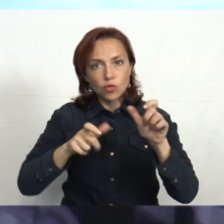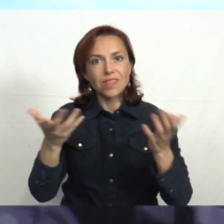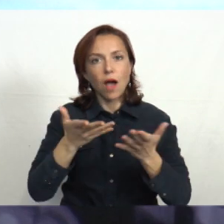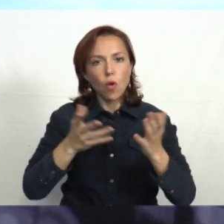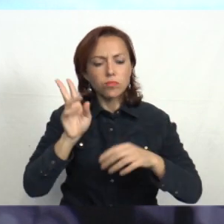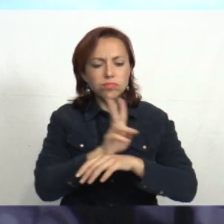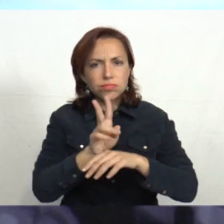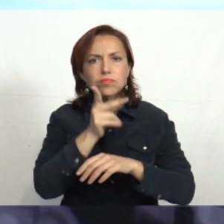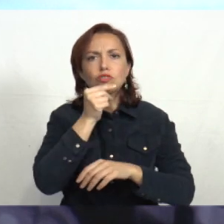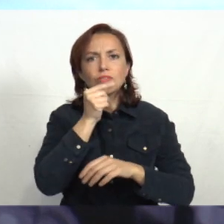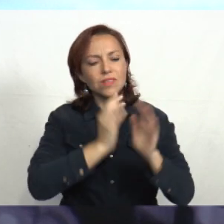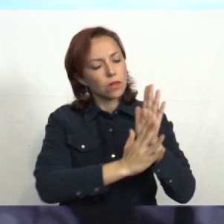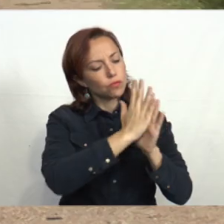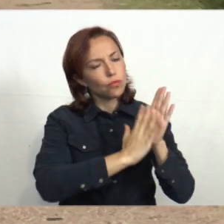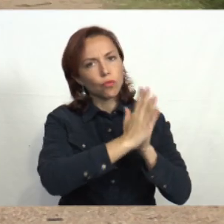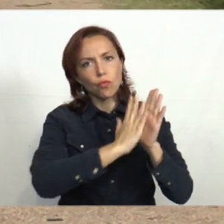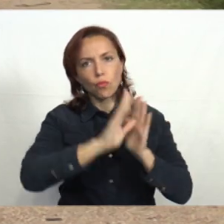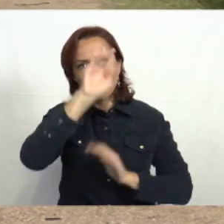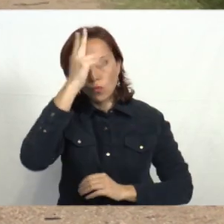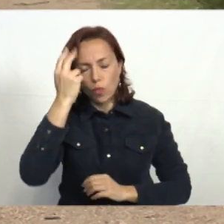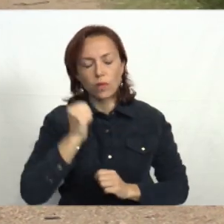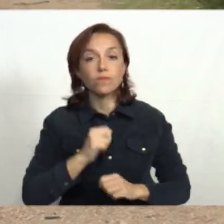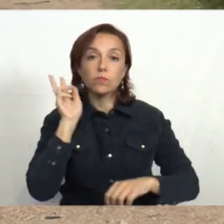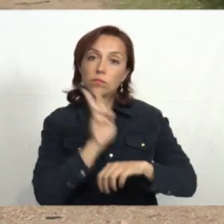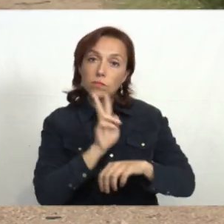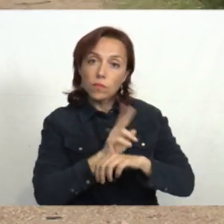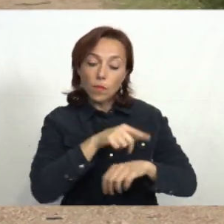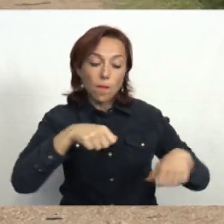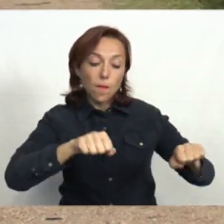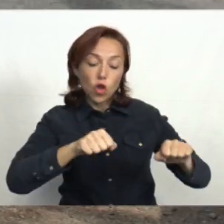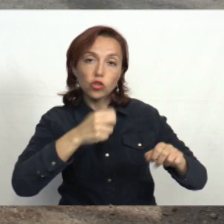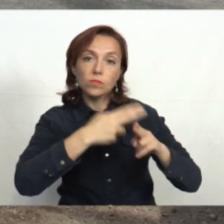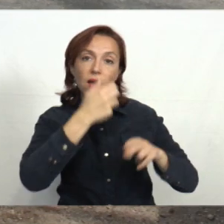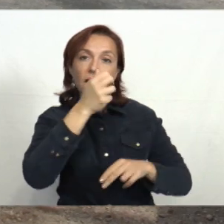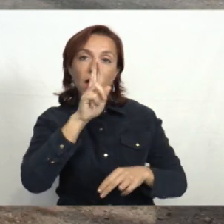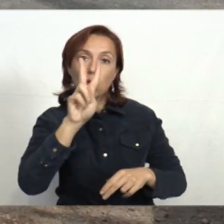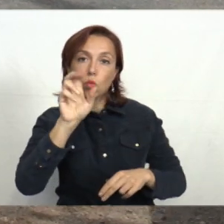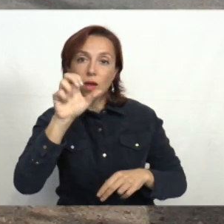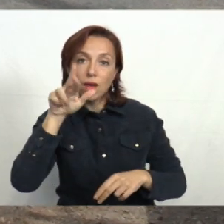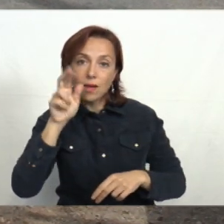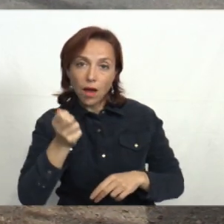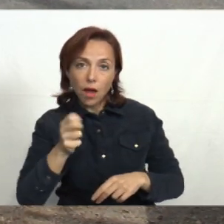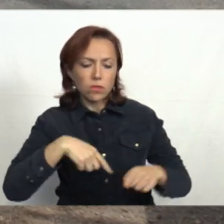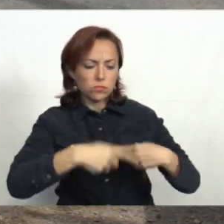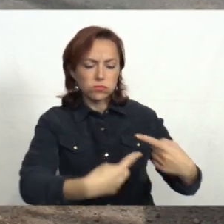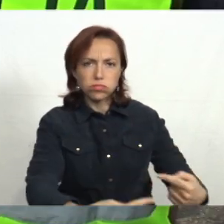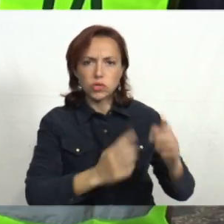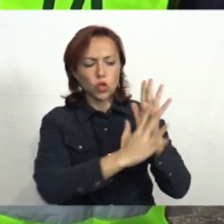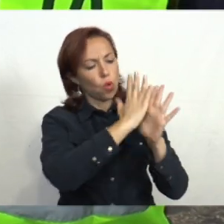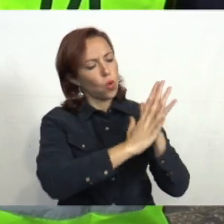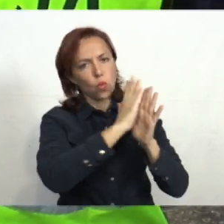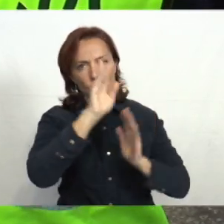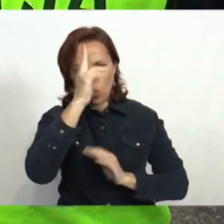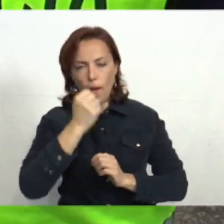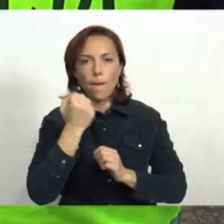en estos operativos en todo el país. Los operativos de control de motos Aruera continúan desarrollándose en todo el país en prevención